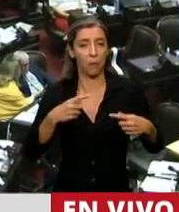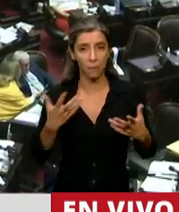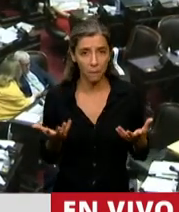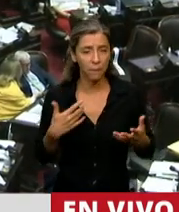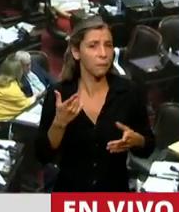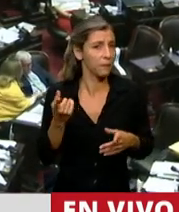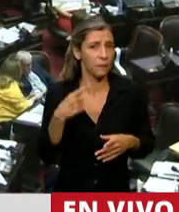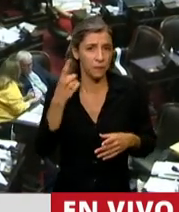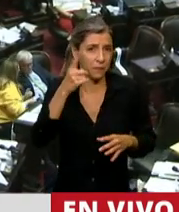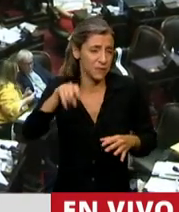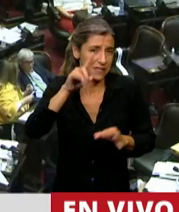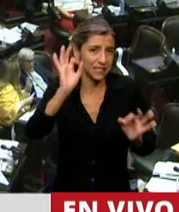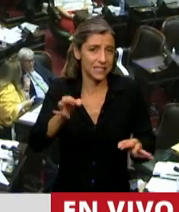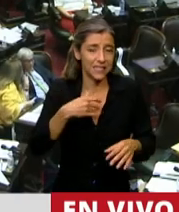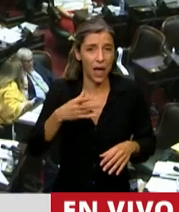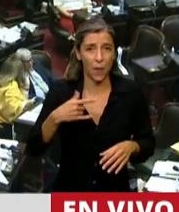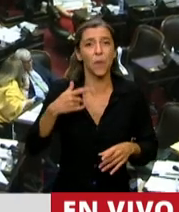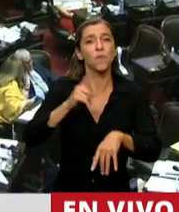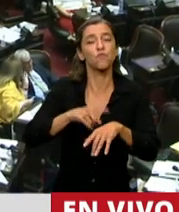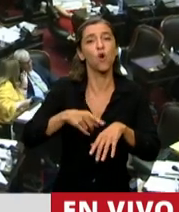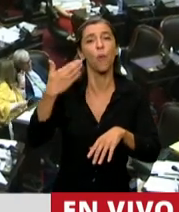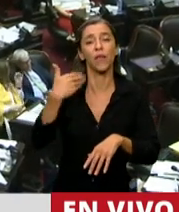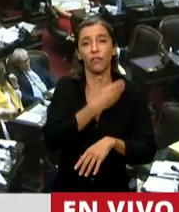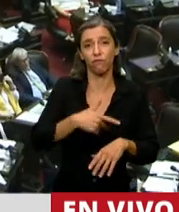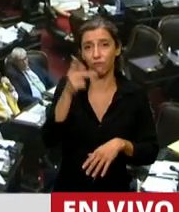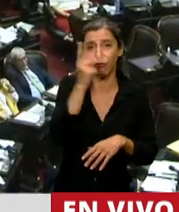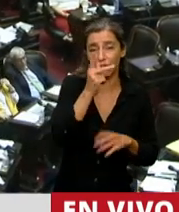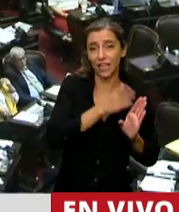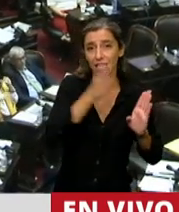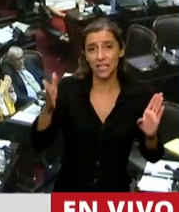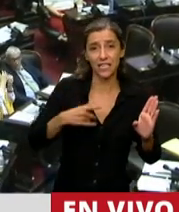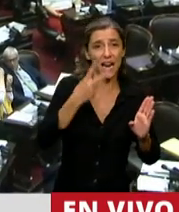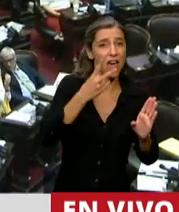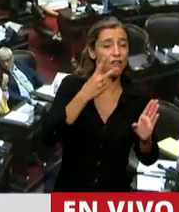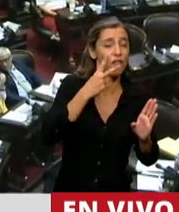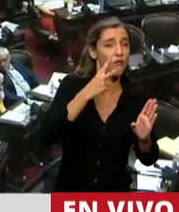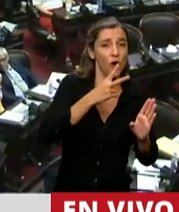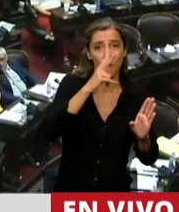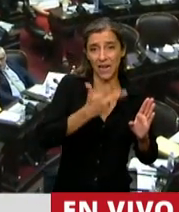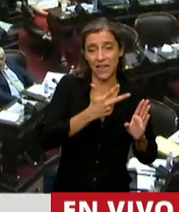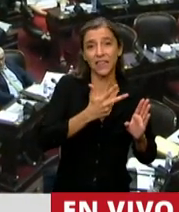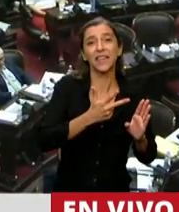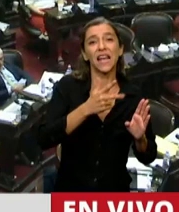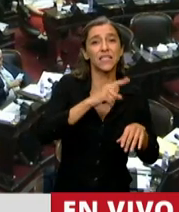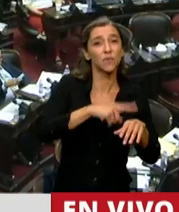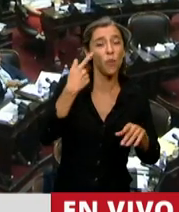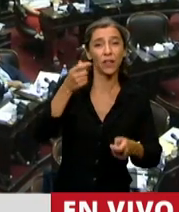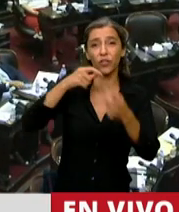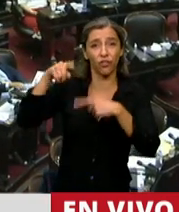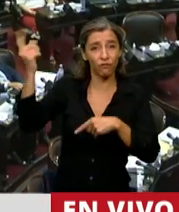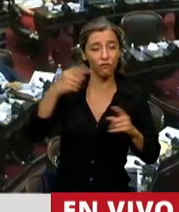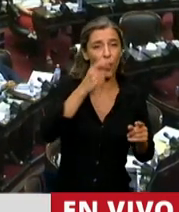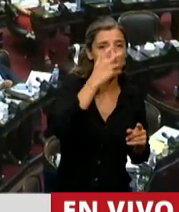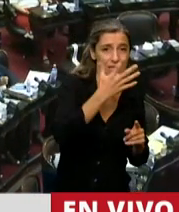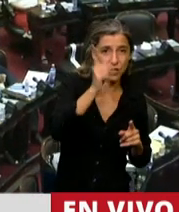exportaciones durante el período kirchnerista? En 2003 eran el 25% del PBI, en 2015